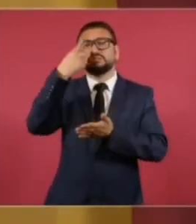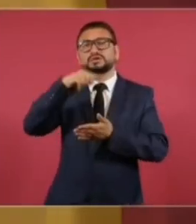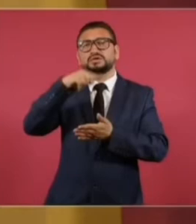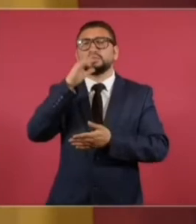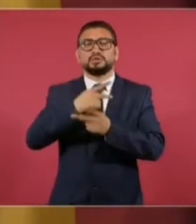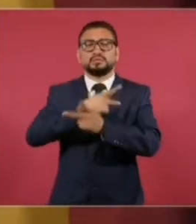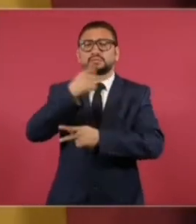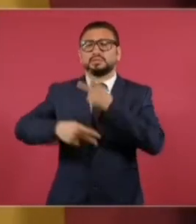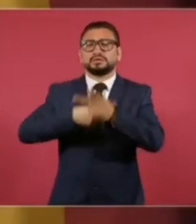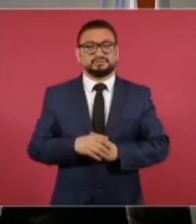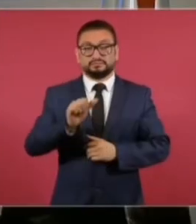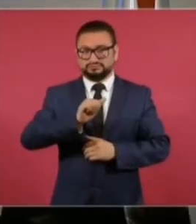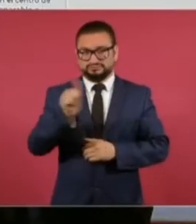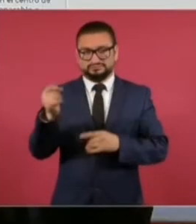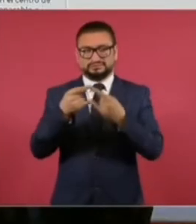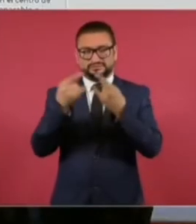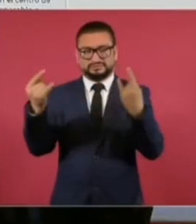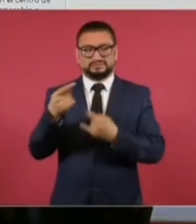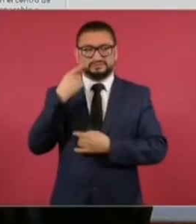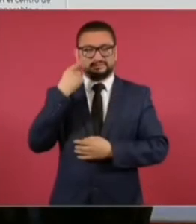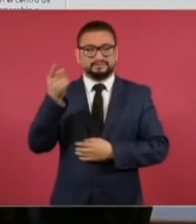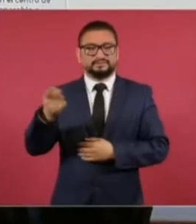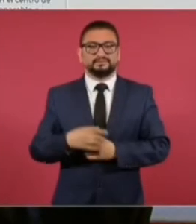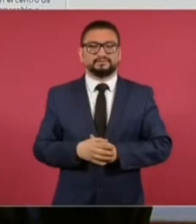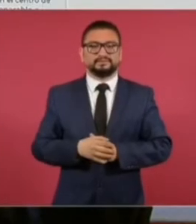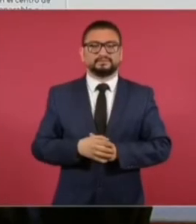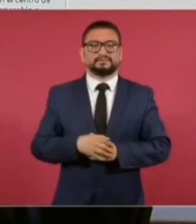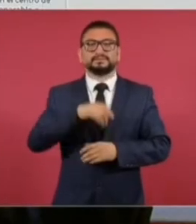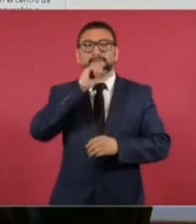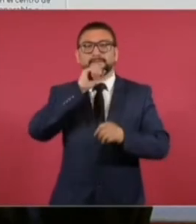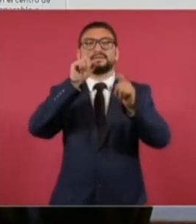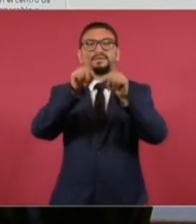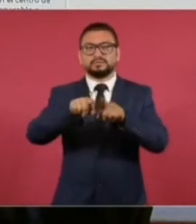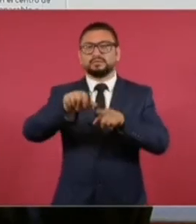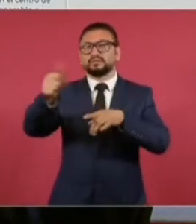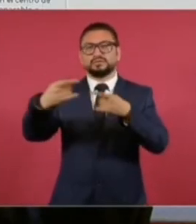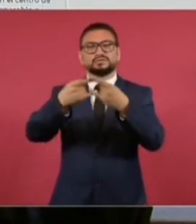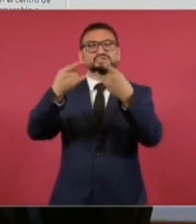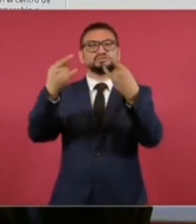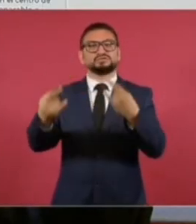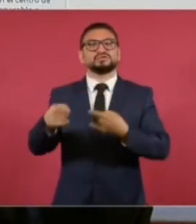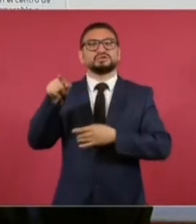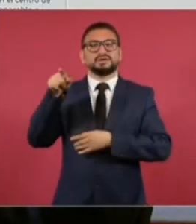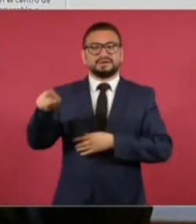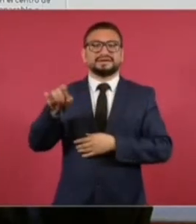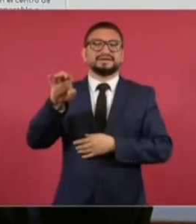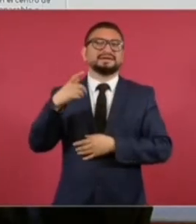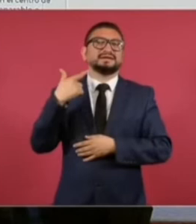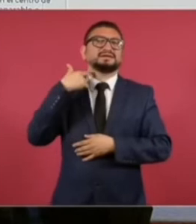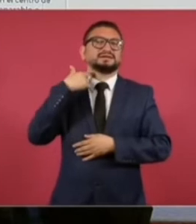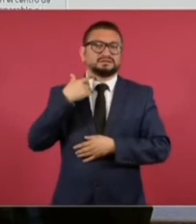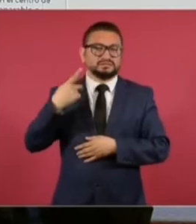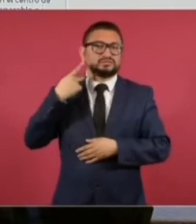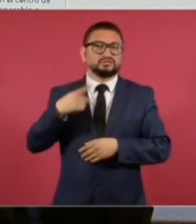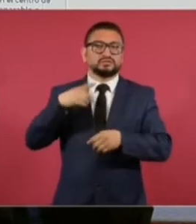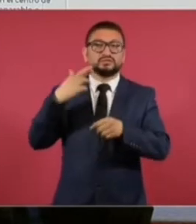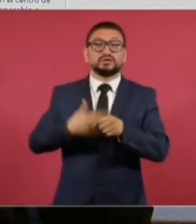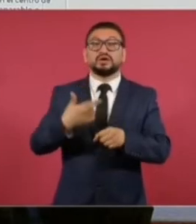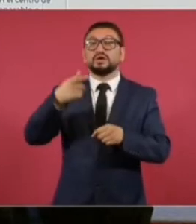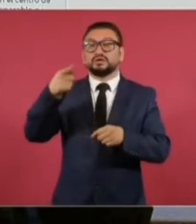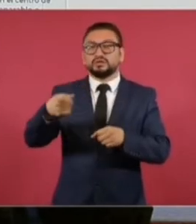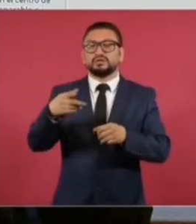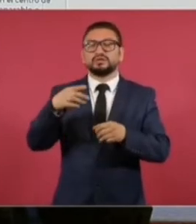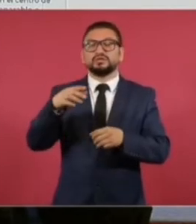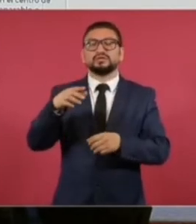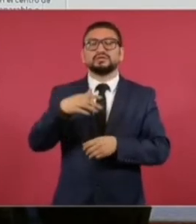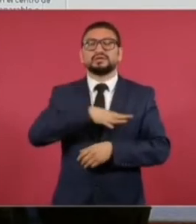pasaporte. Adelante, también está este otro caso en donde el ex procurador general de la República,